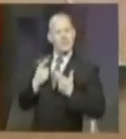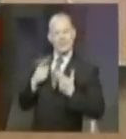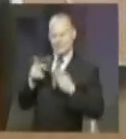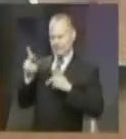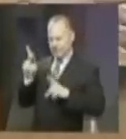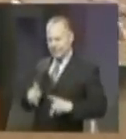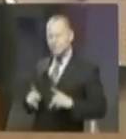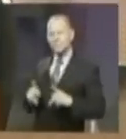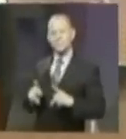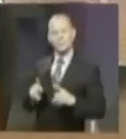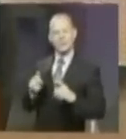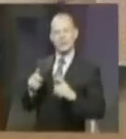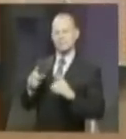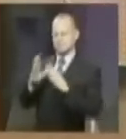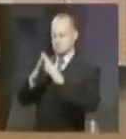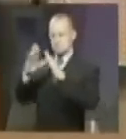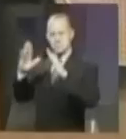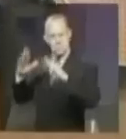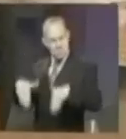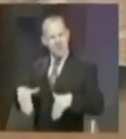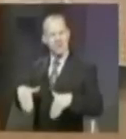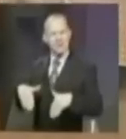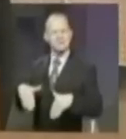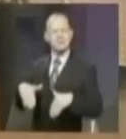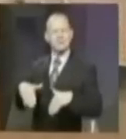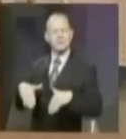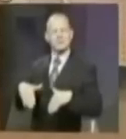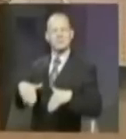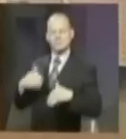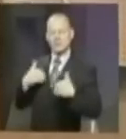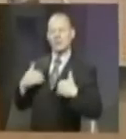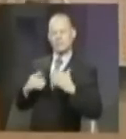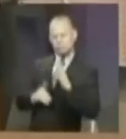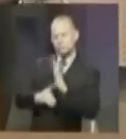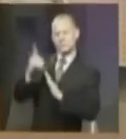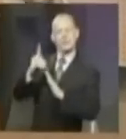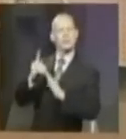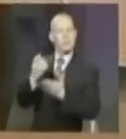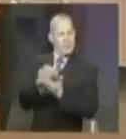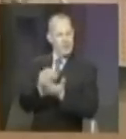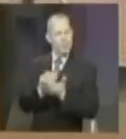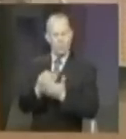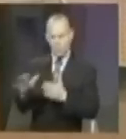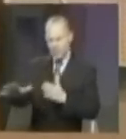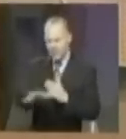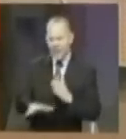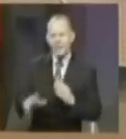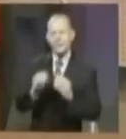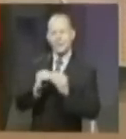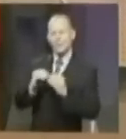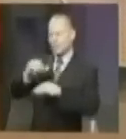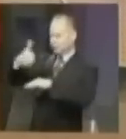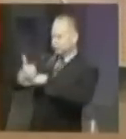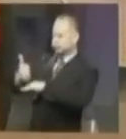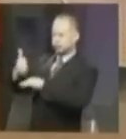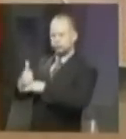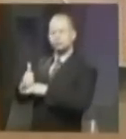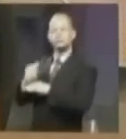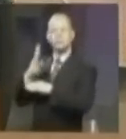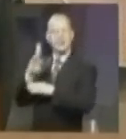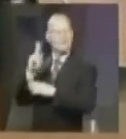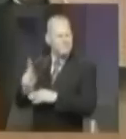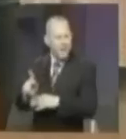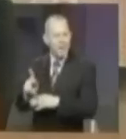tenga una residencia equivalente a la vez que obtiene un desarrollo económico en el área, más construcción, más participación de los bancos.